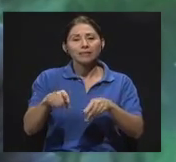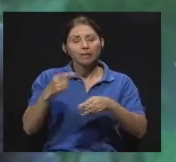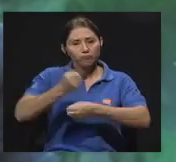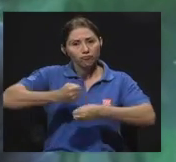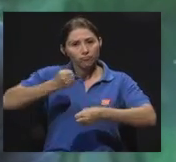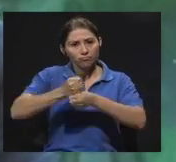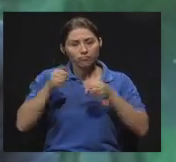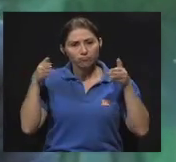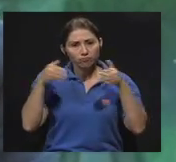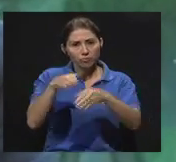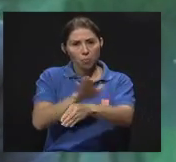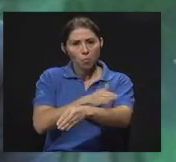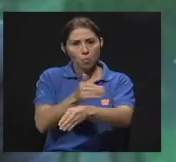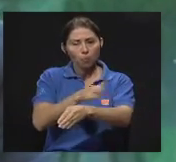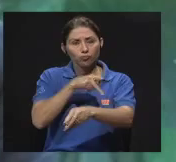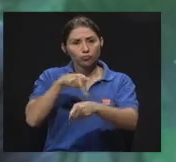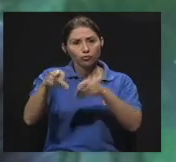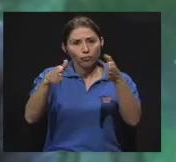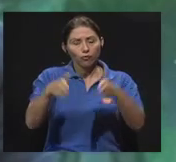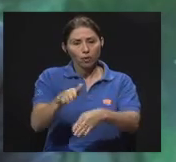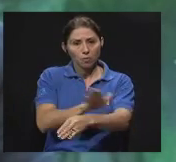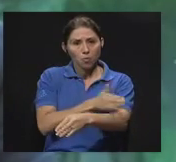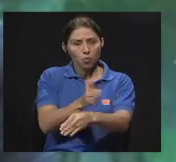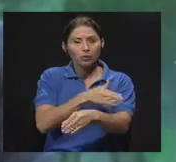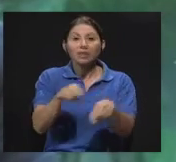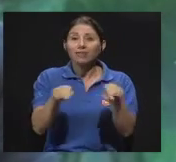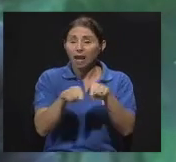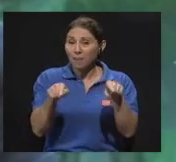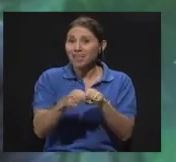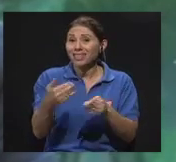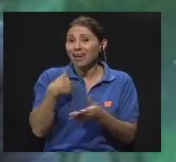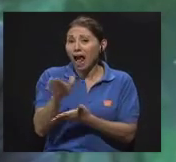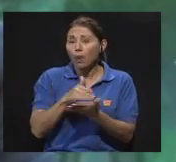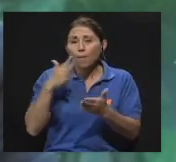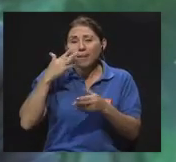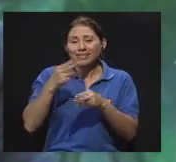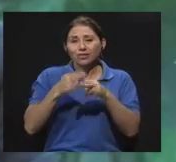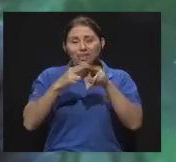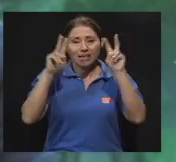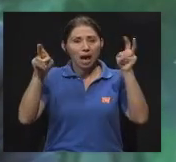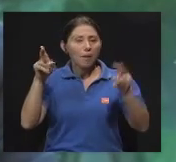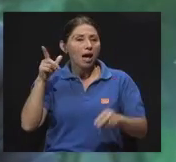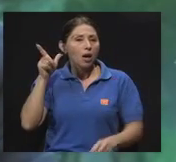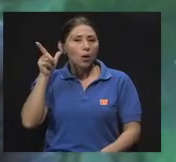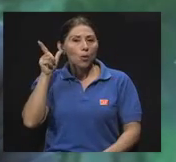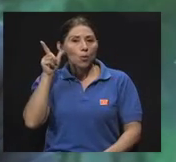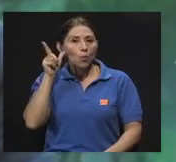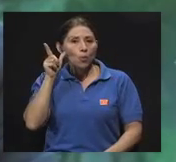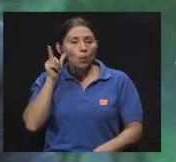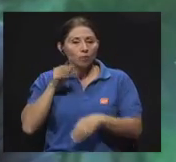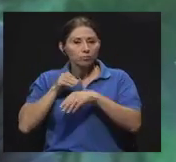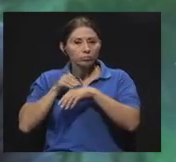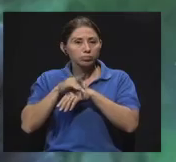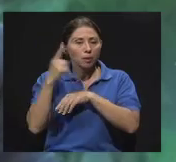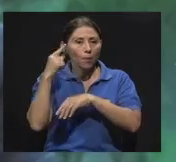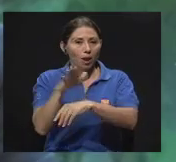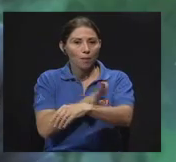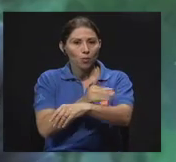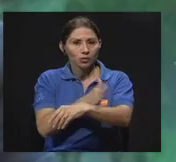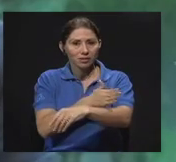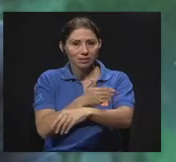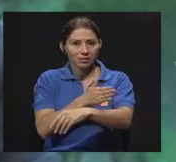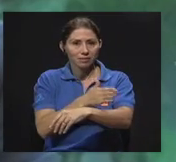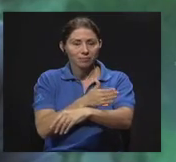dedican a la música. Los profesionales en música tienen también un daño muy parecido que se llama daño auditivo inducido por la música.